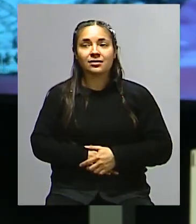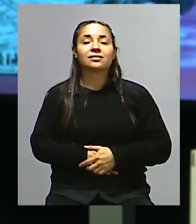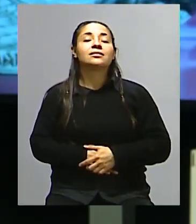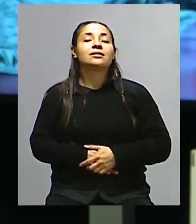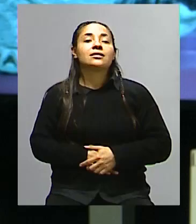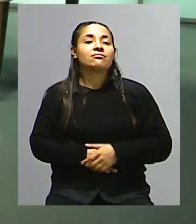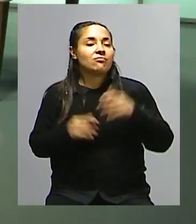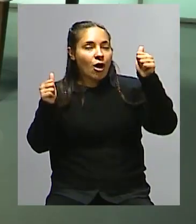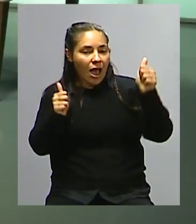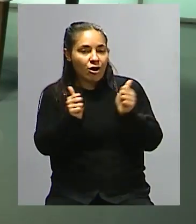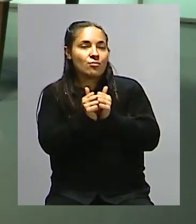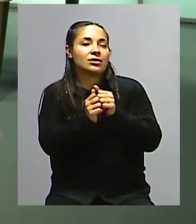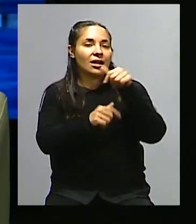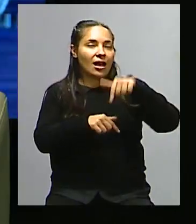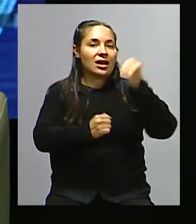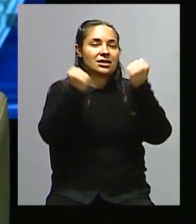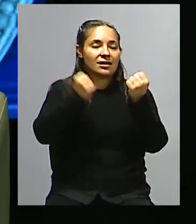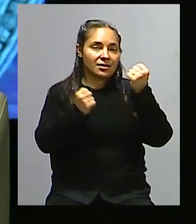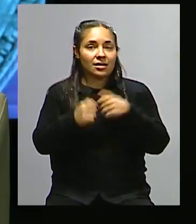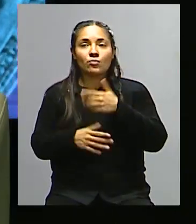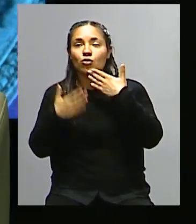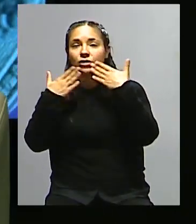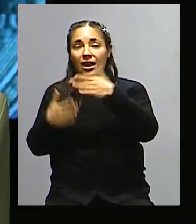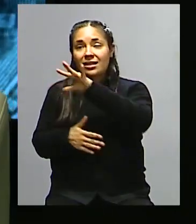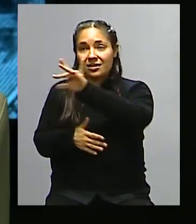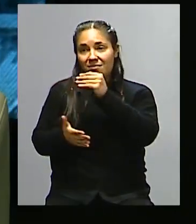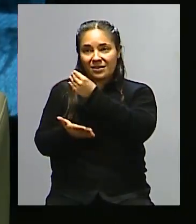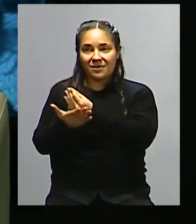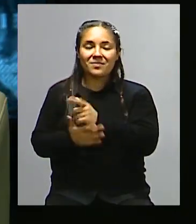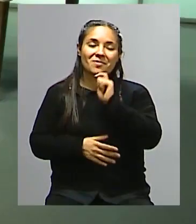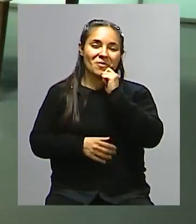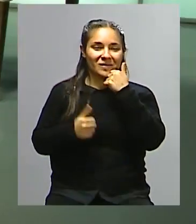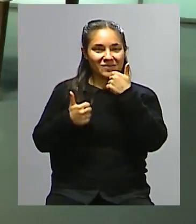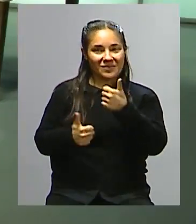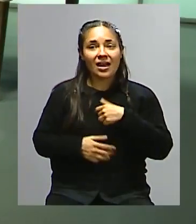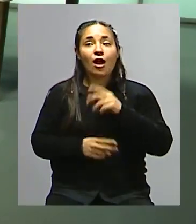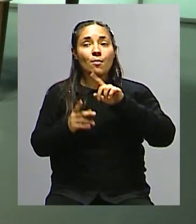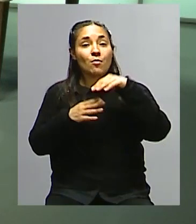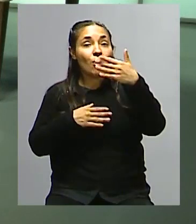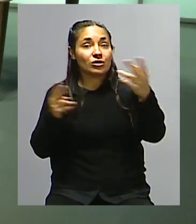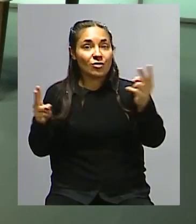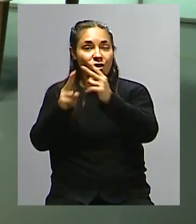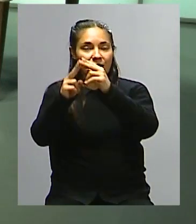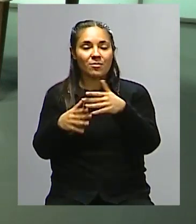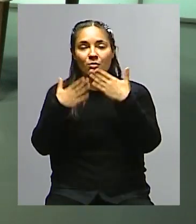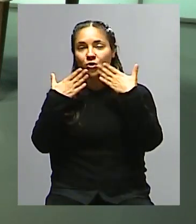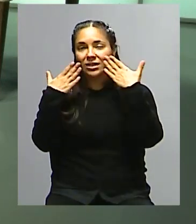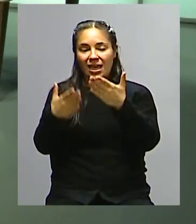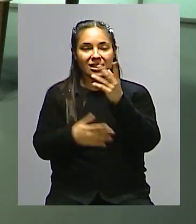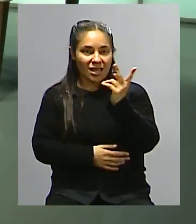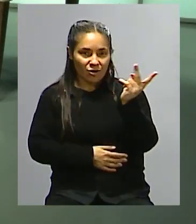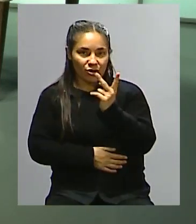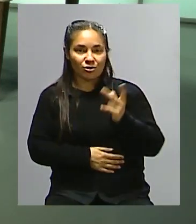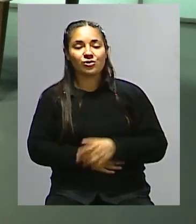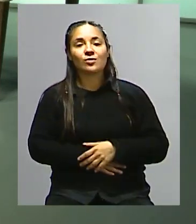acompañarnos aquí en Chate Económico. Y Sergio, gracias por aceptar la invitación. Un placer. Bueno, será hasta cualquier momento. Dale, un gusto. Muchas gracias a los Muchas gracias.